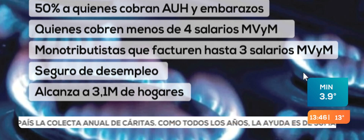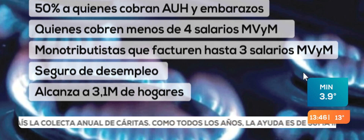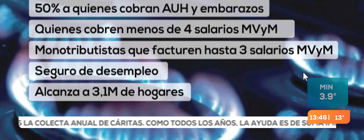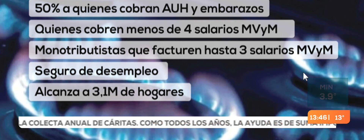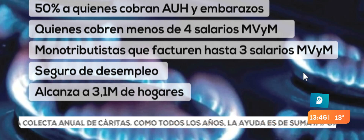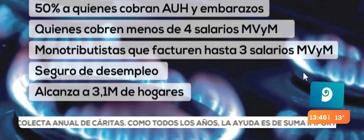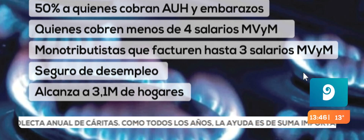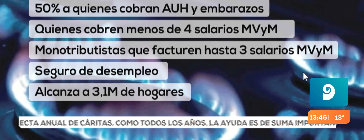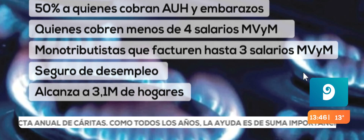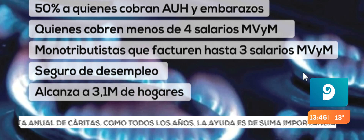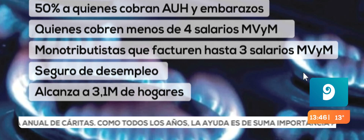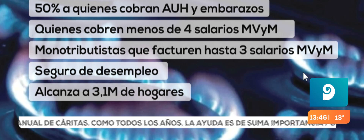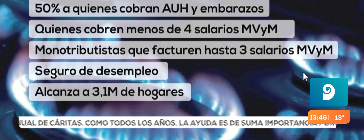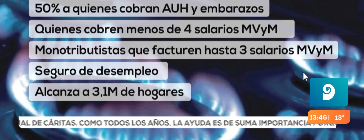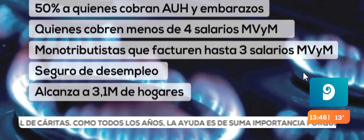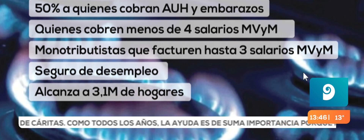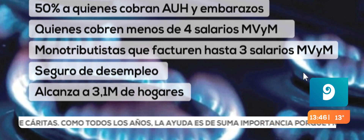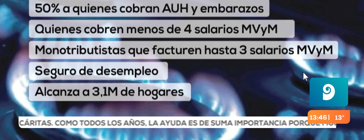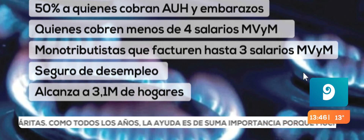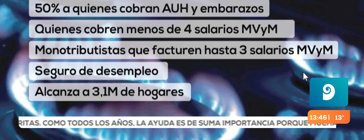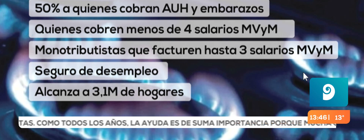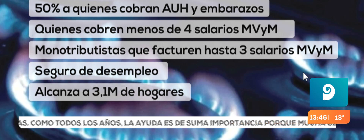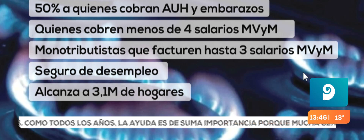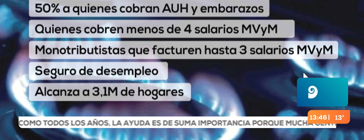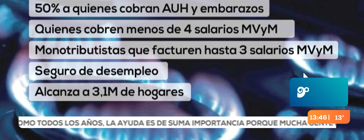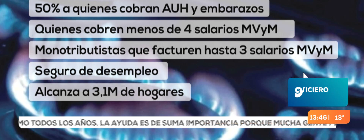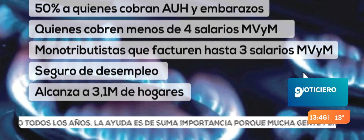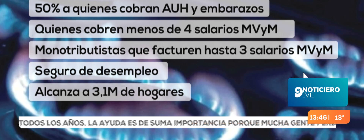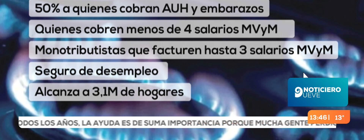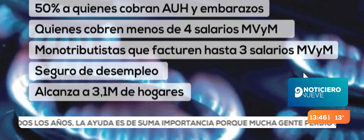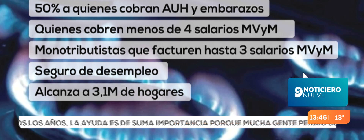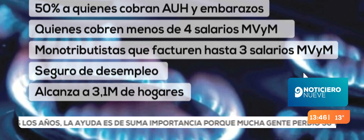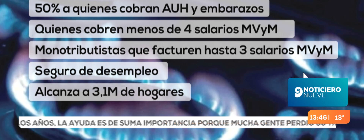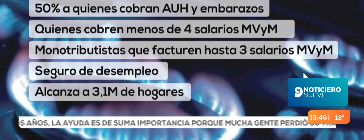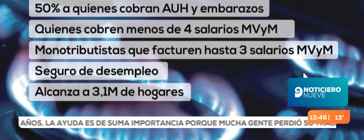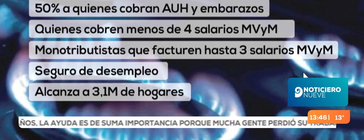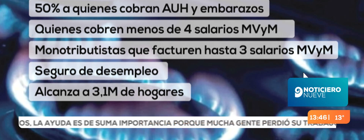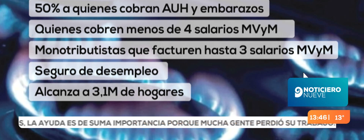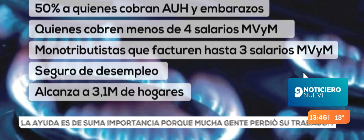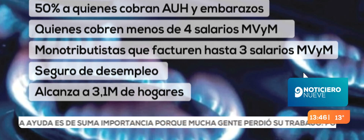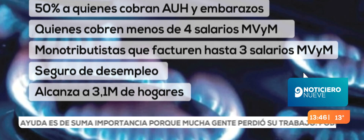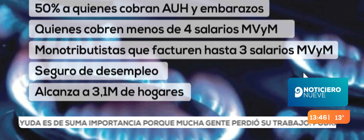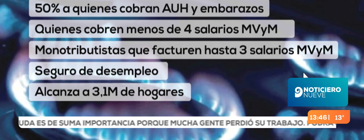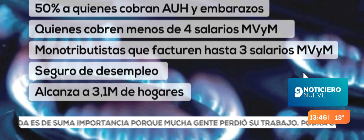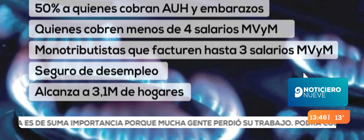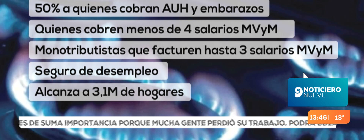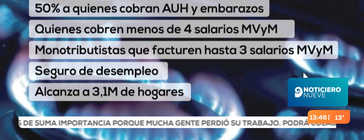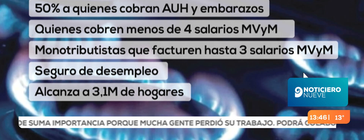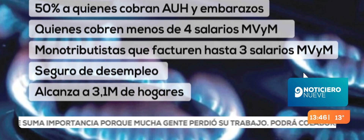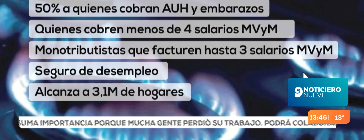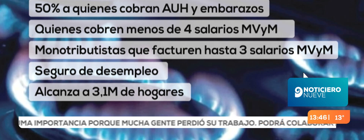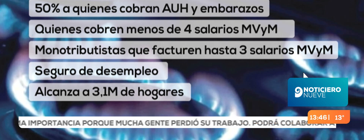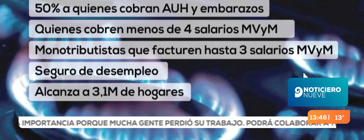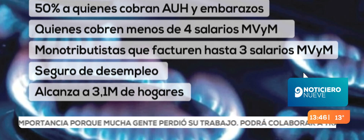a 3.100.000 hogares. Estamos hablando de medidores. 3.100.000